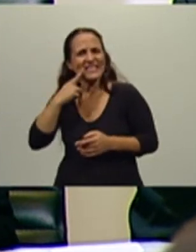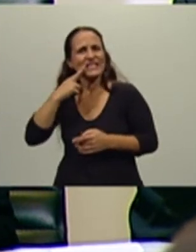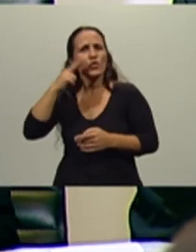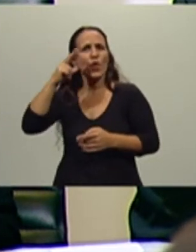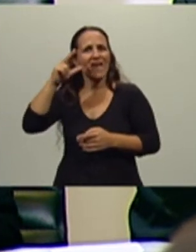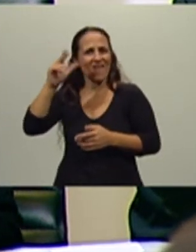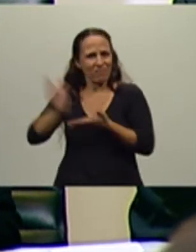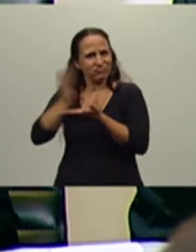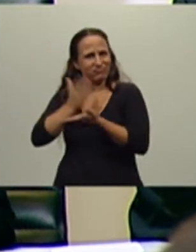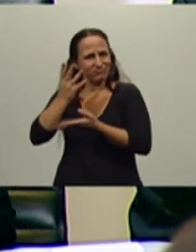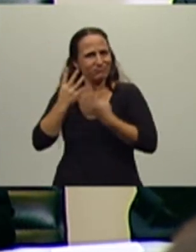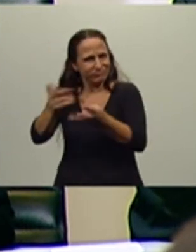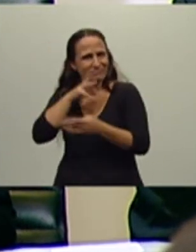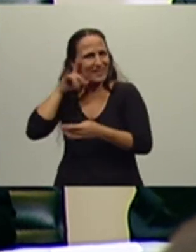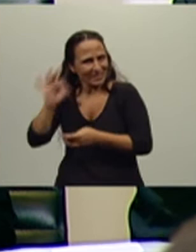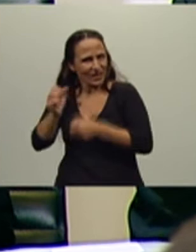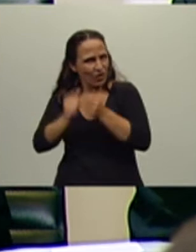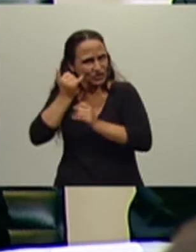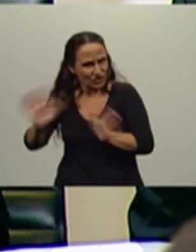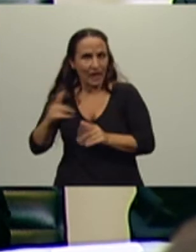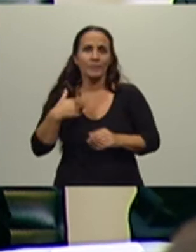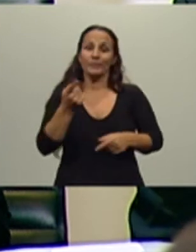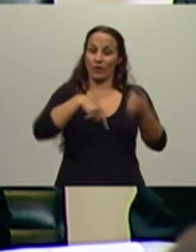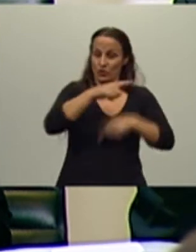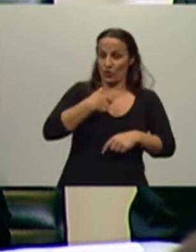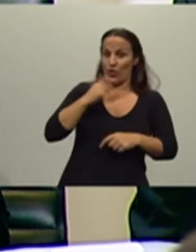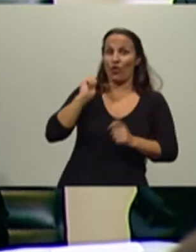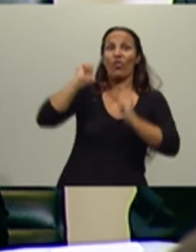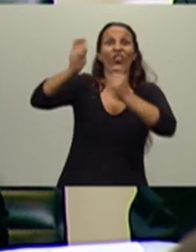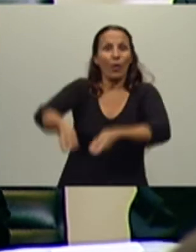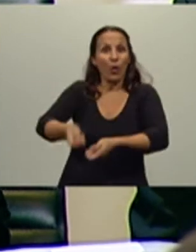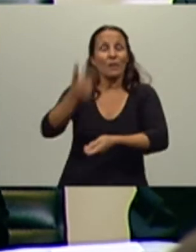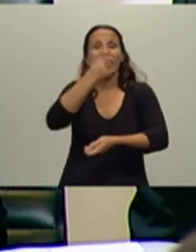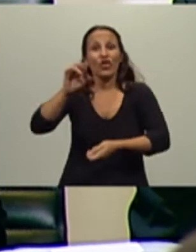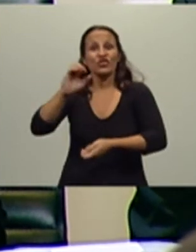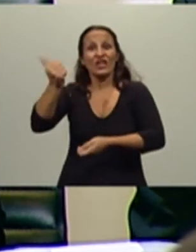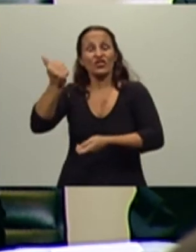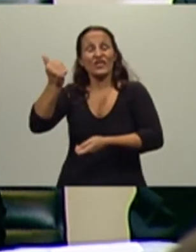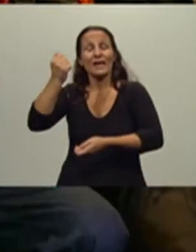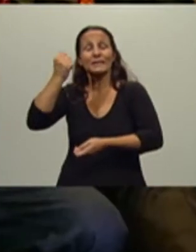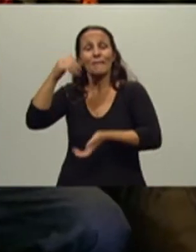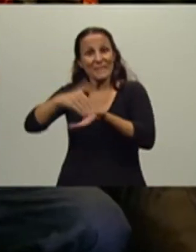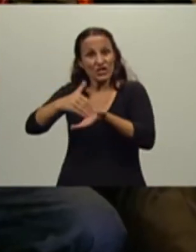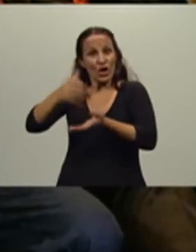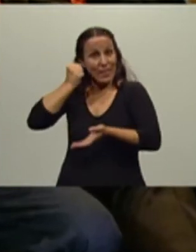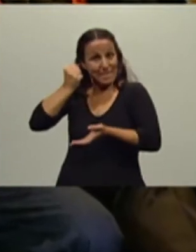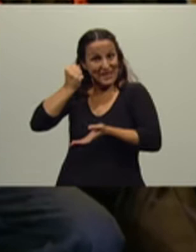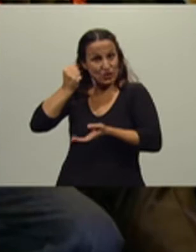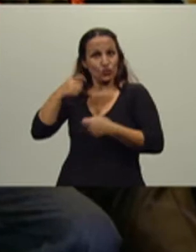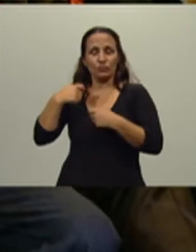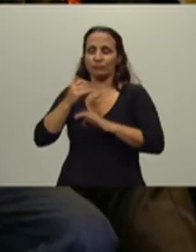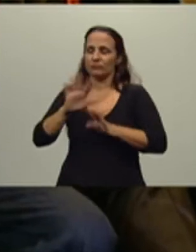productores, que les vamos a devolver 206 millones de pesos, con un promedio de